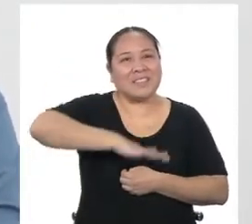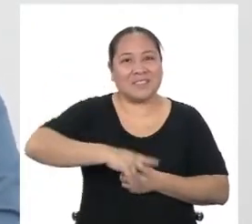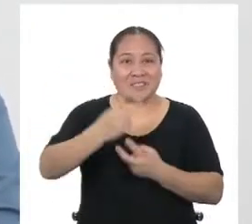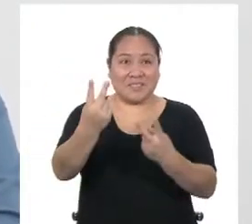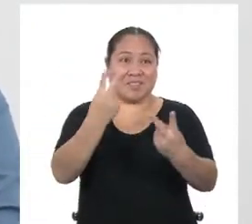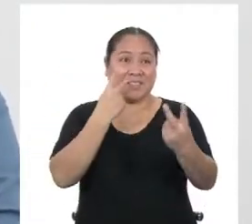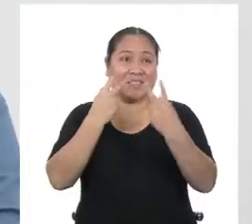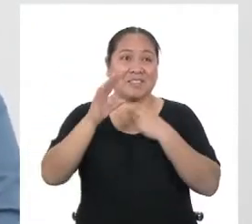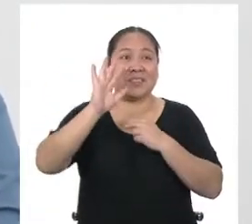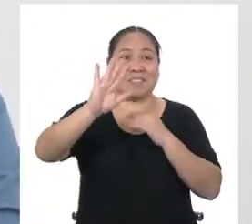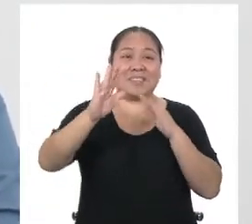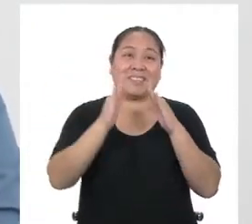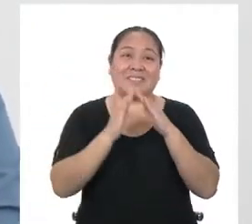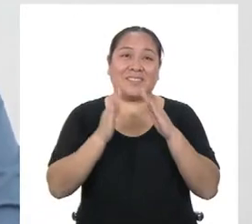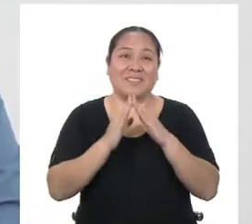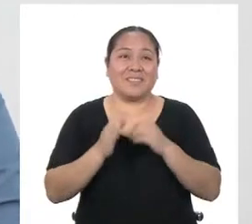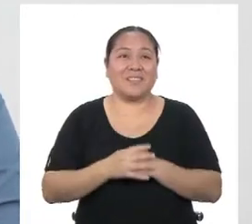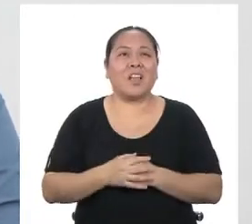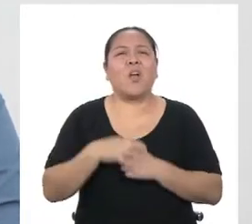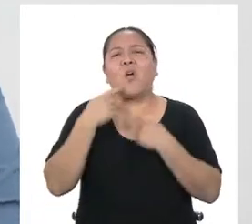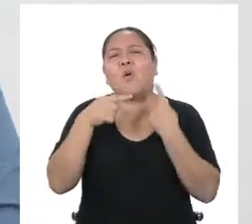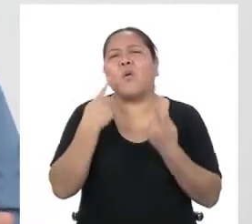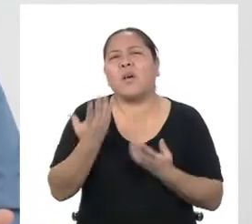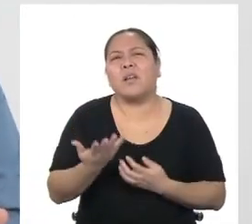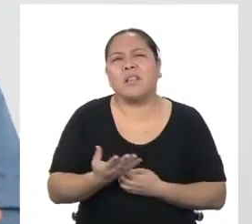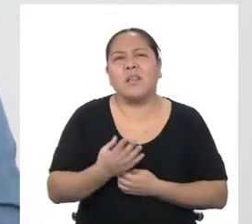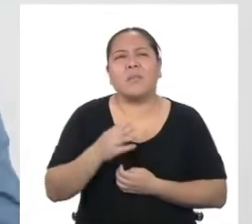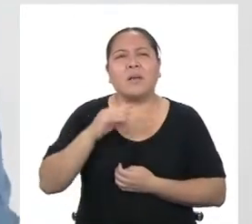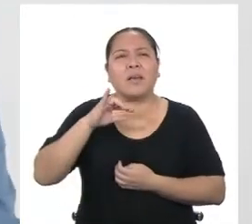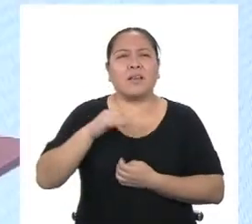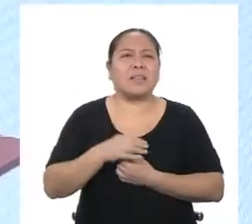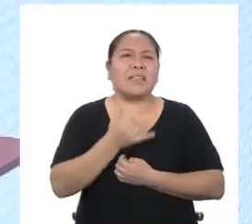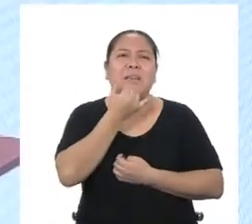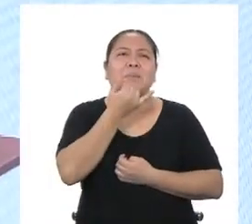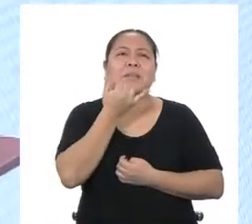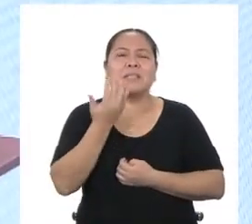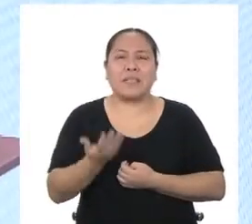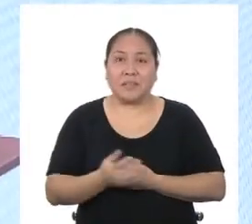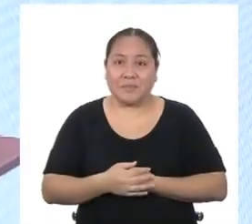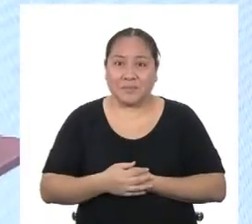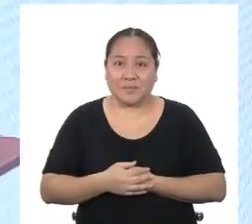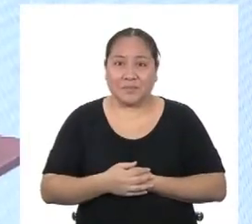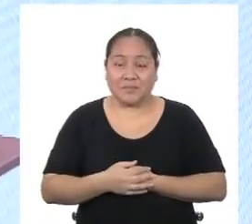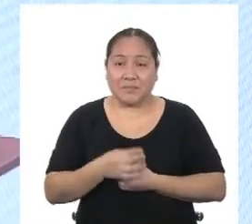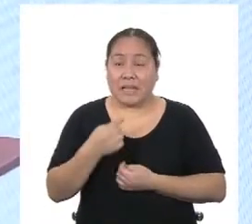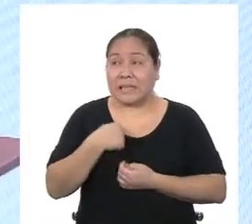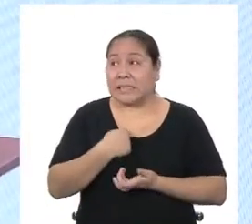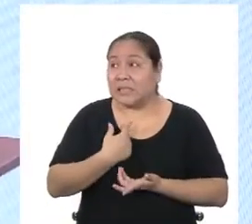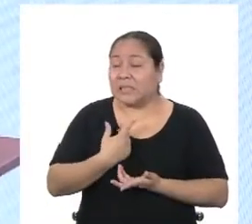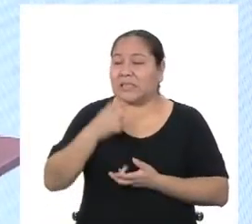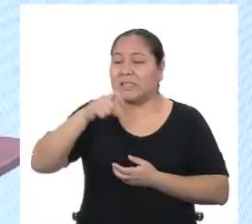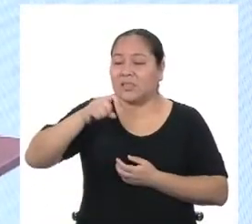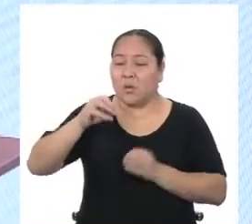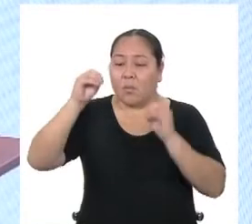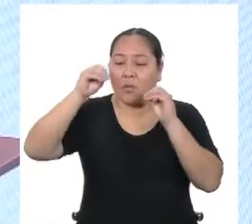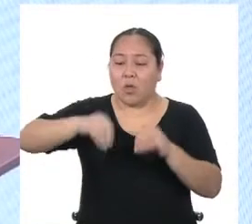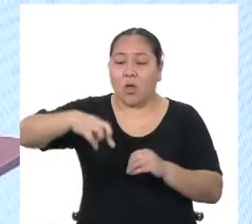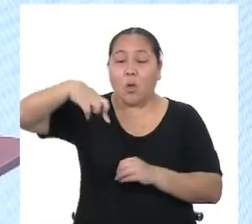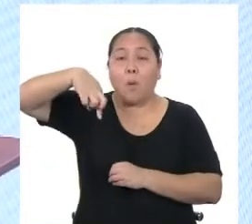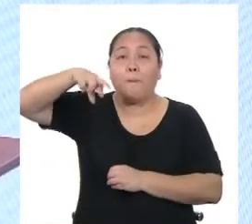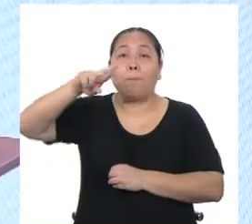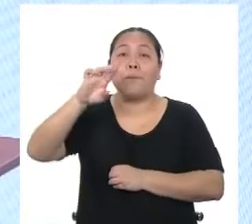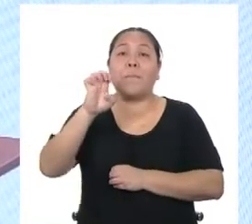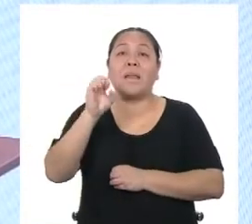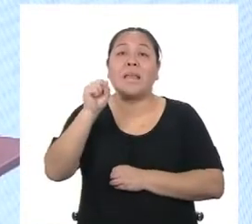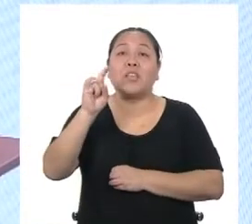están viendo desde sus casas. Cuéntame, Yanira, ¿qué ha pasado? Lo que pasa es que tengo que hacer un presupuesto para instalar graph